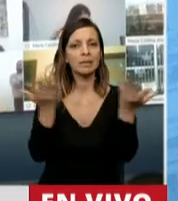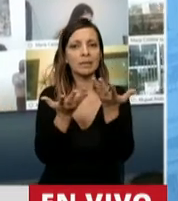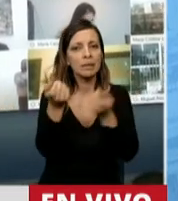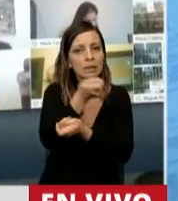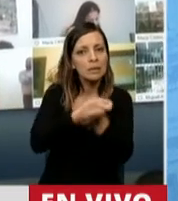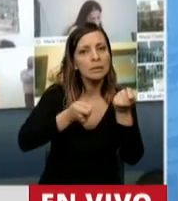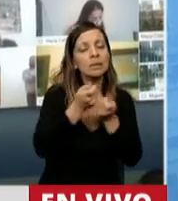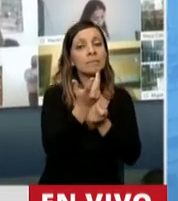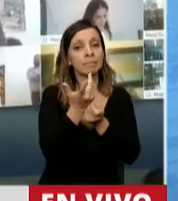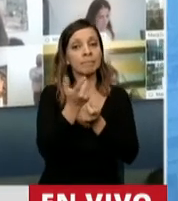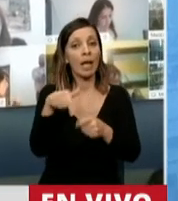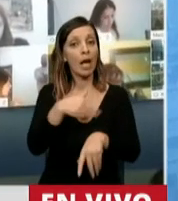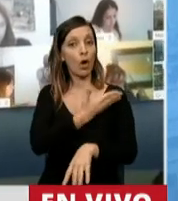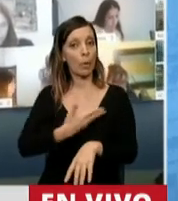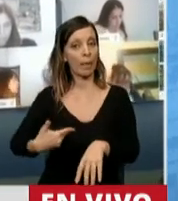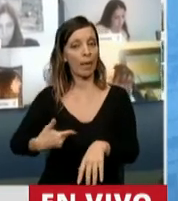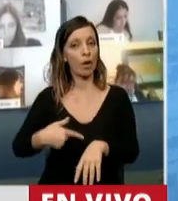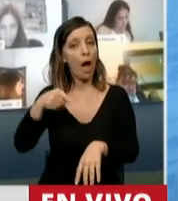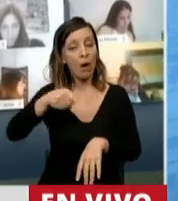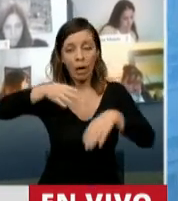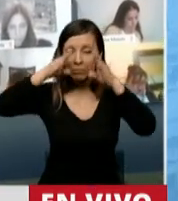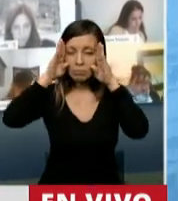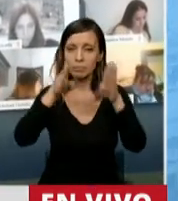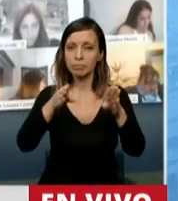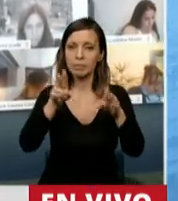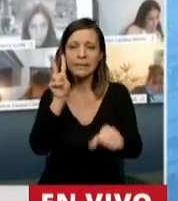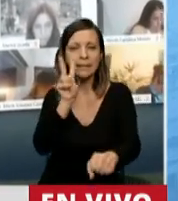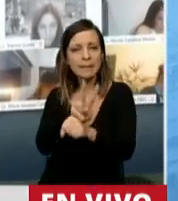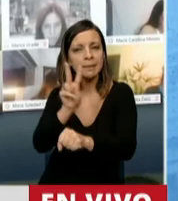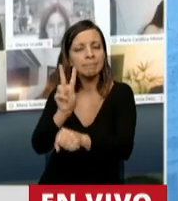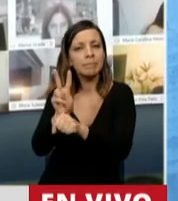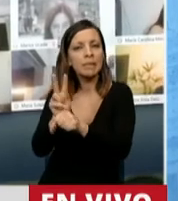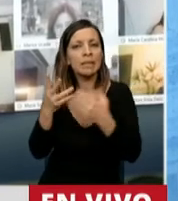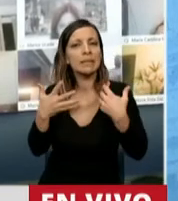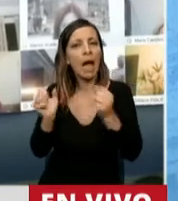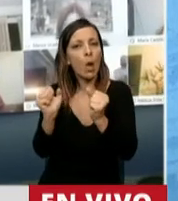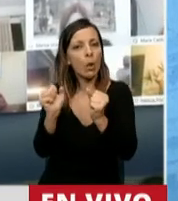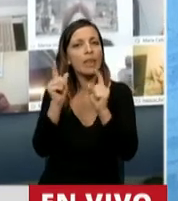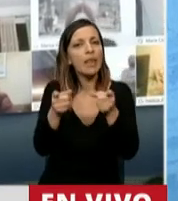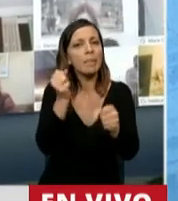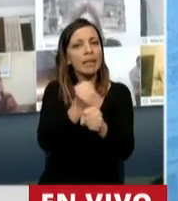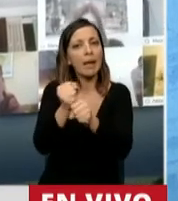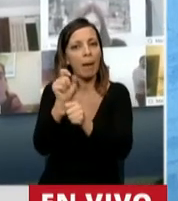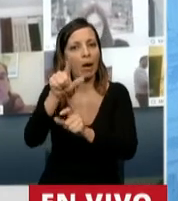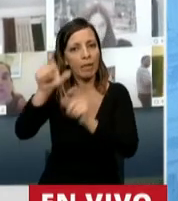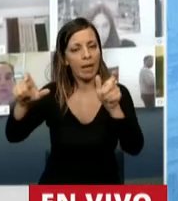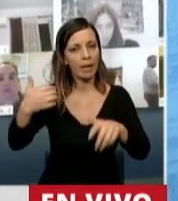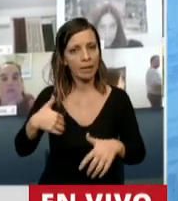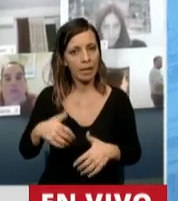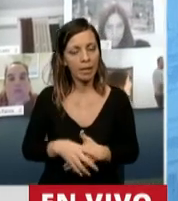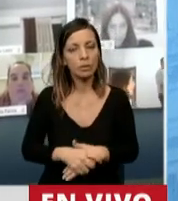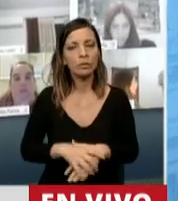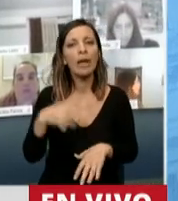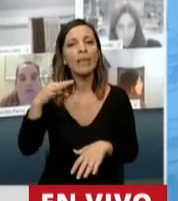Nuestro gobierno está dedicado a cuidar la vida y el trabajo de los argentinos. Tenemos que